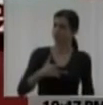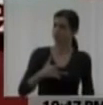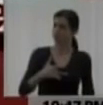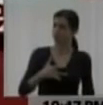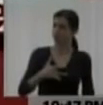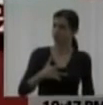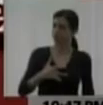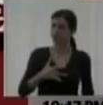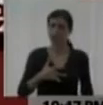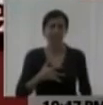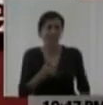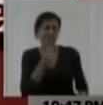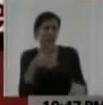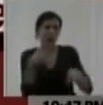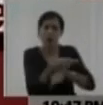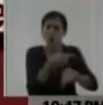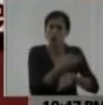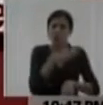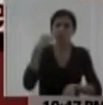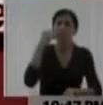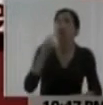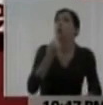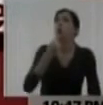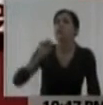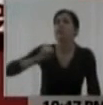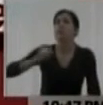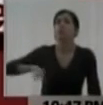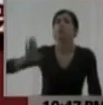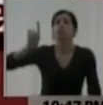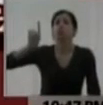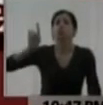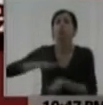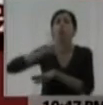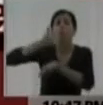Nadie lo estaba acusando de nada y él levantó la mano. soy culpable.